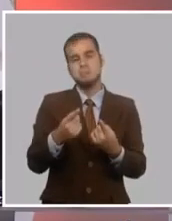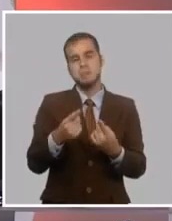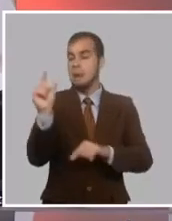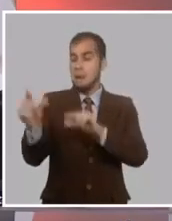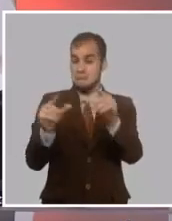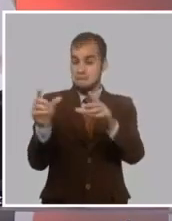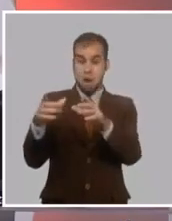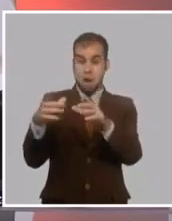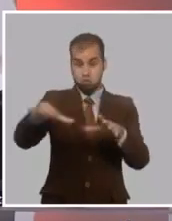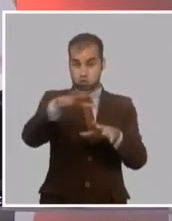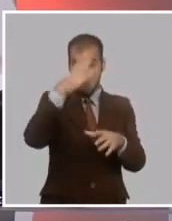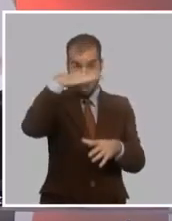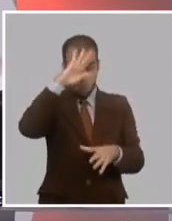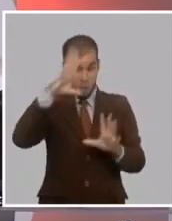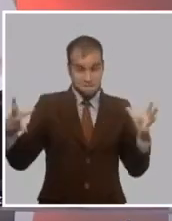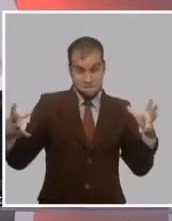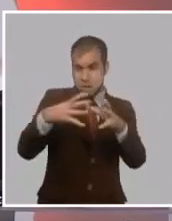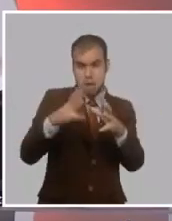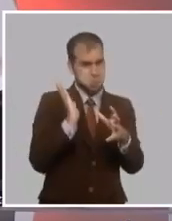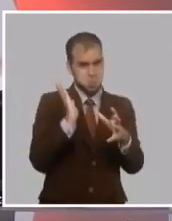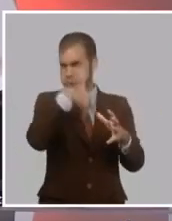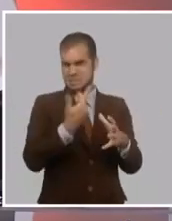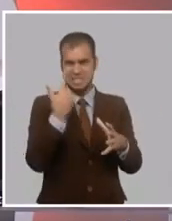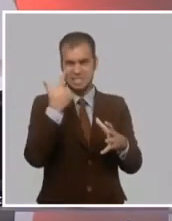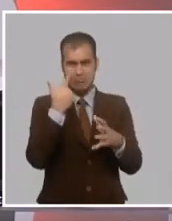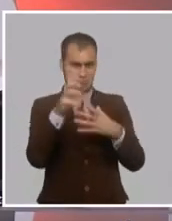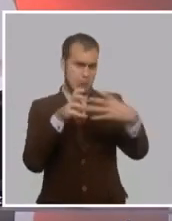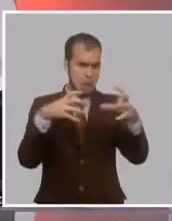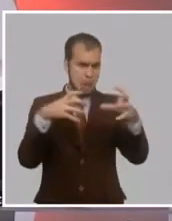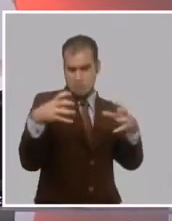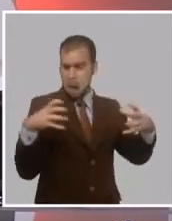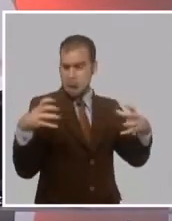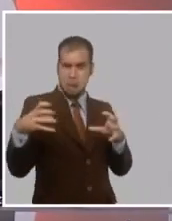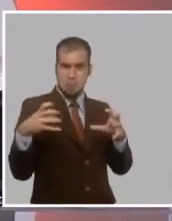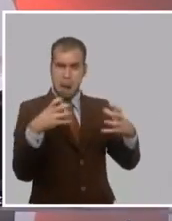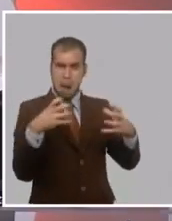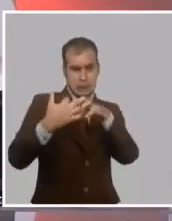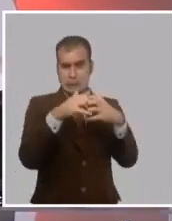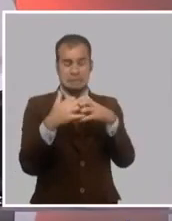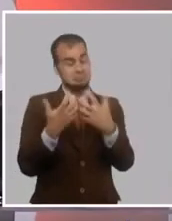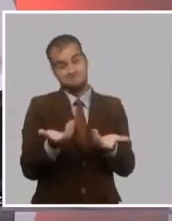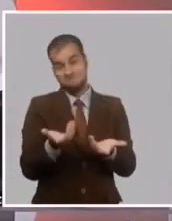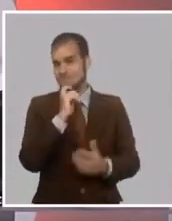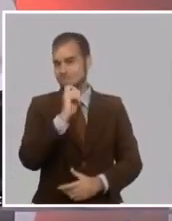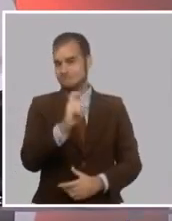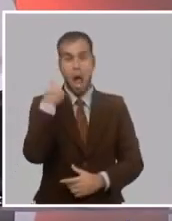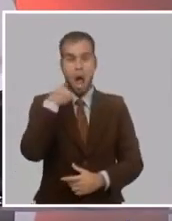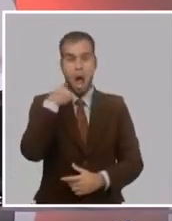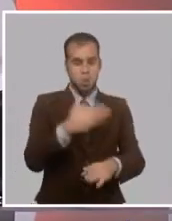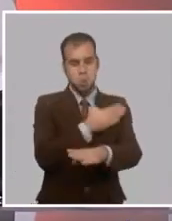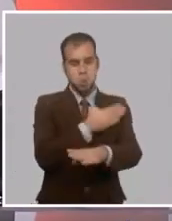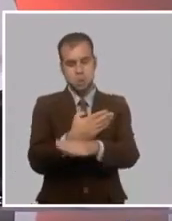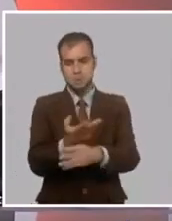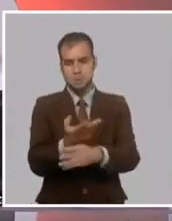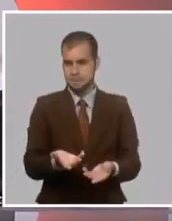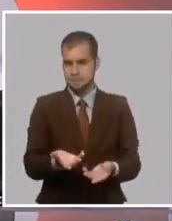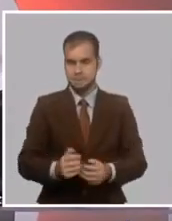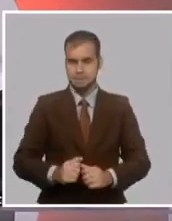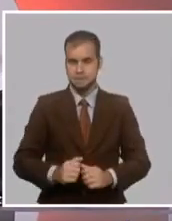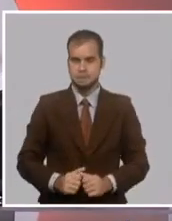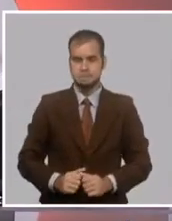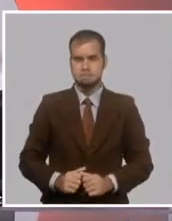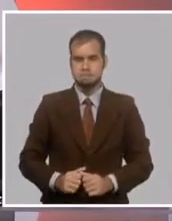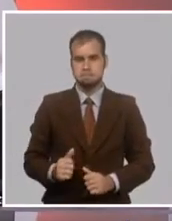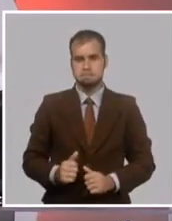alejaron a muchos de ellos entre sí durante muchos años. Luego, yo diría que